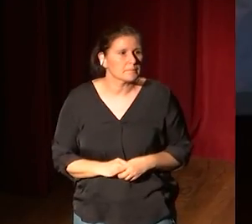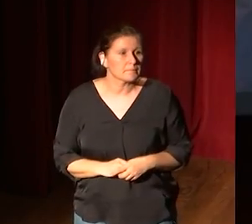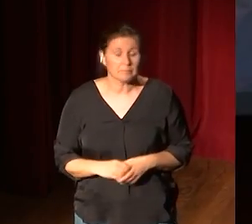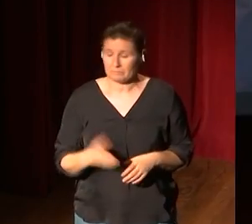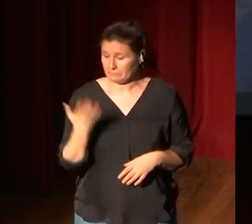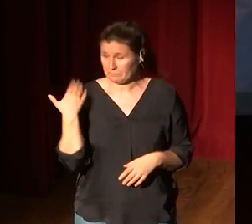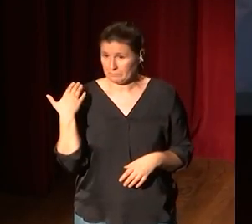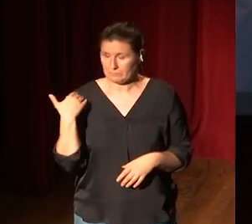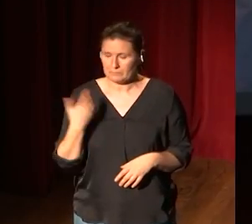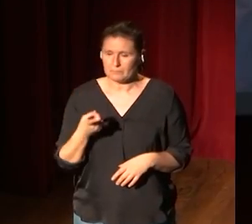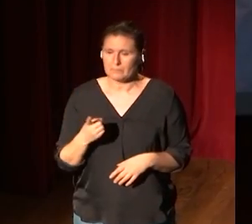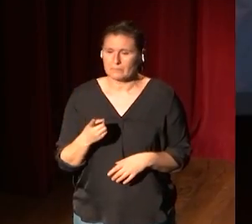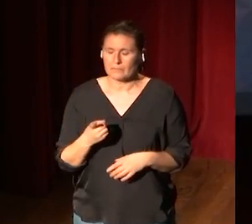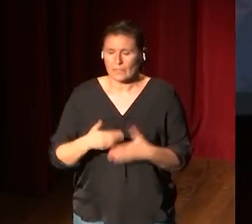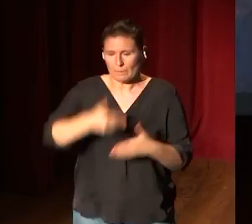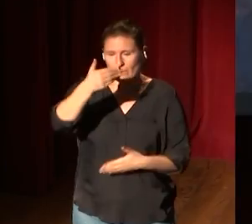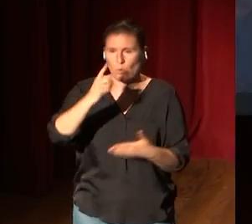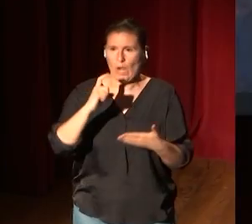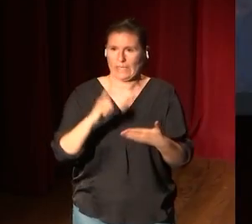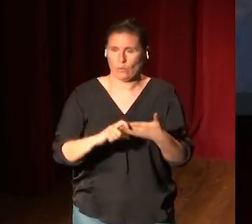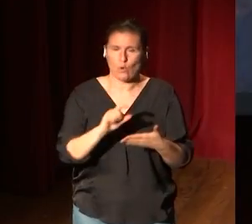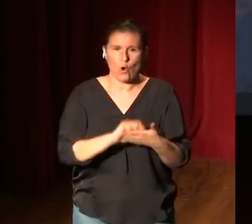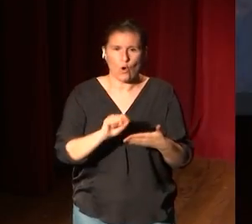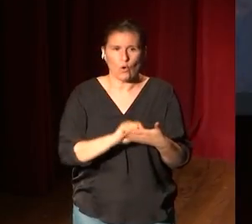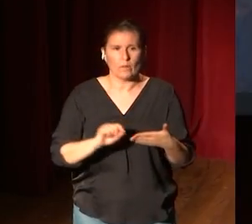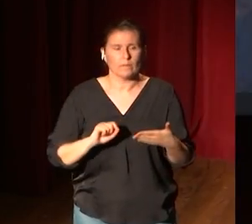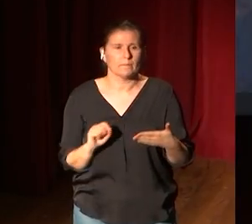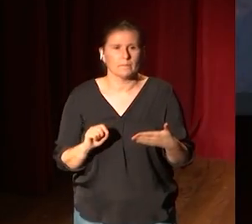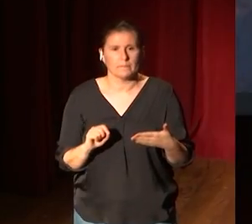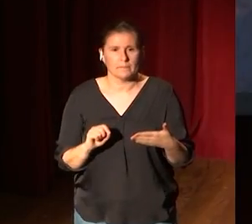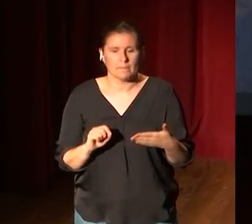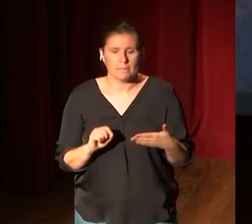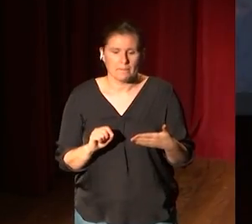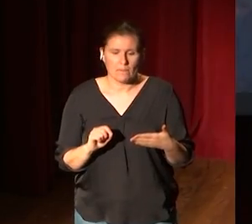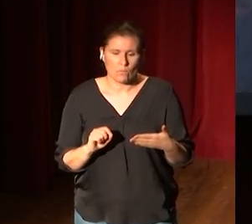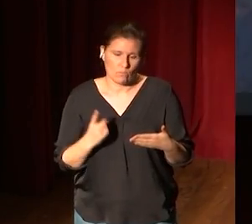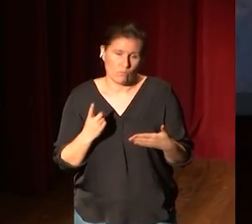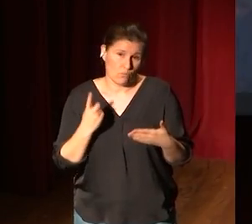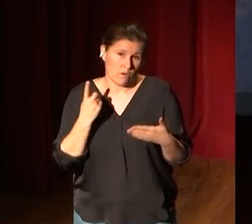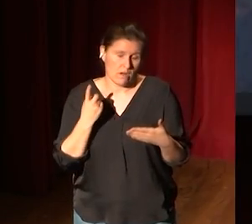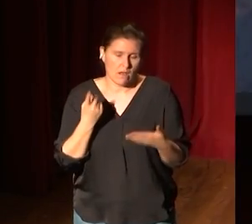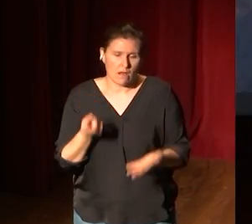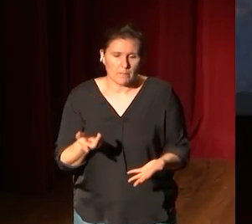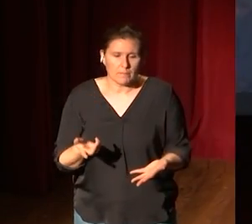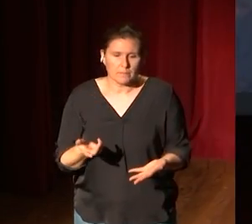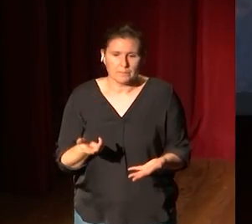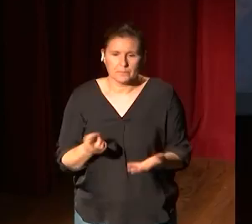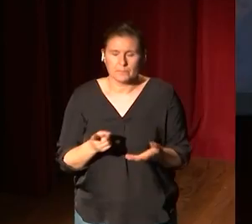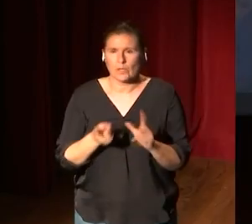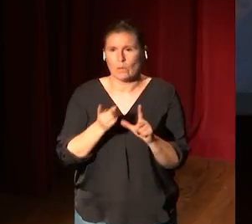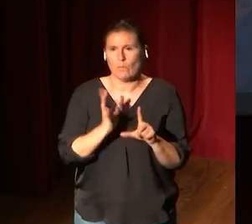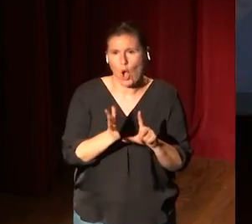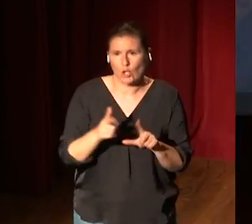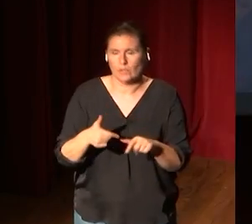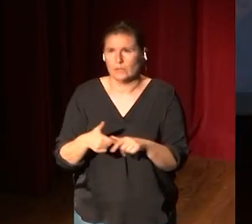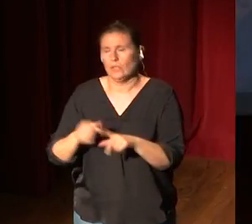El otro día salió en un artículo en una, en una, en un blog, voy a